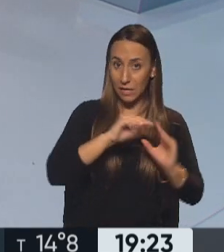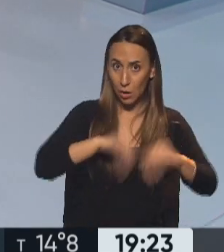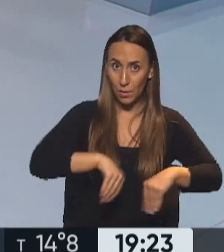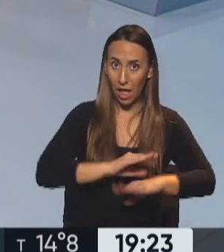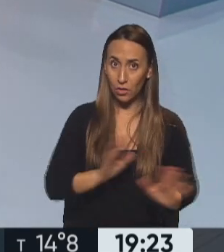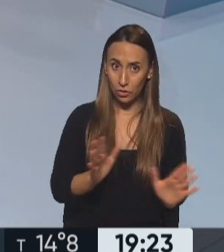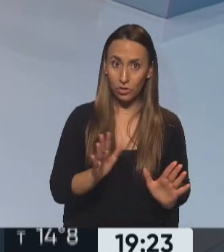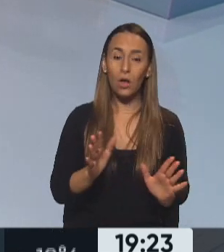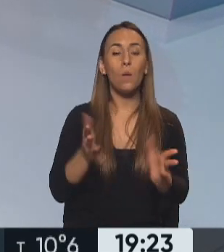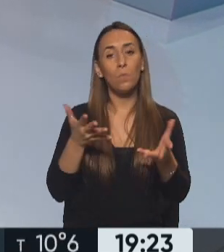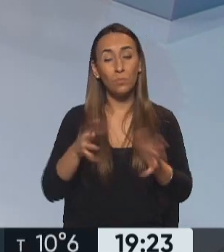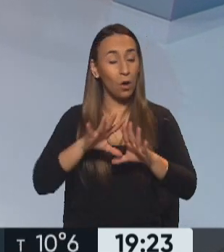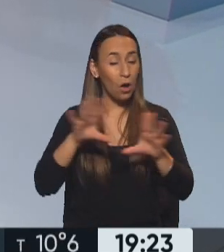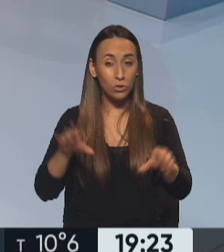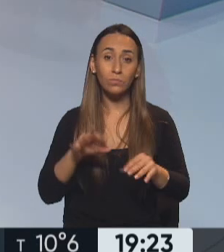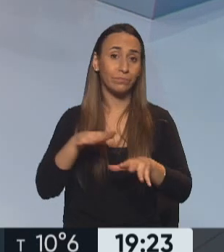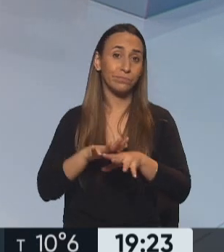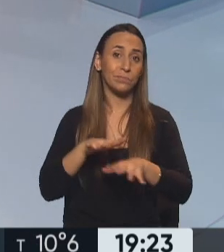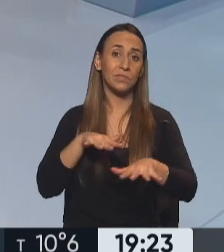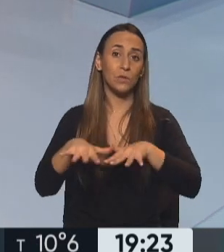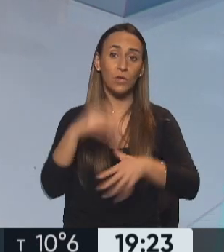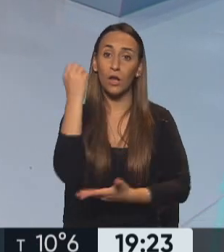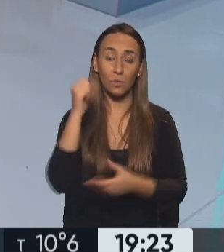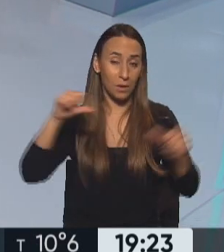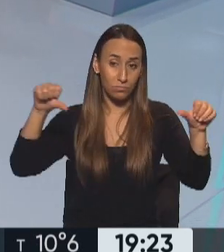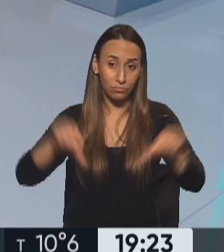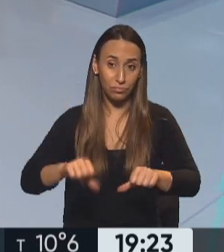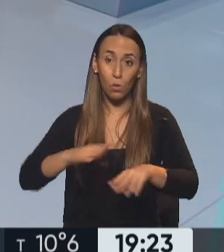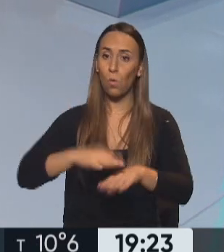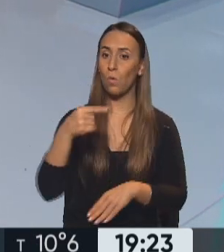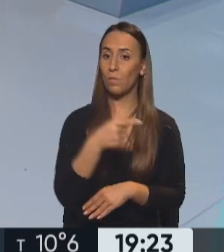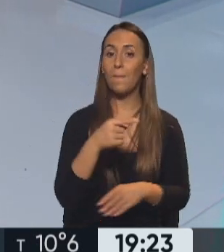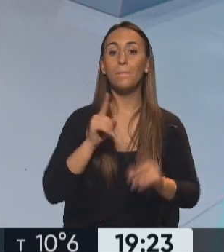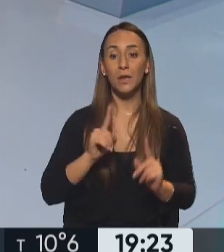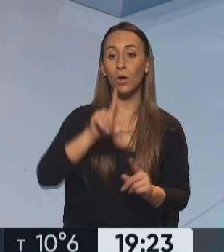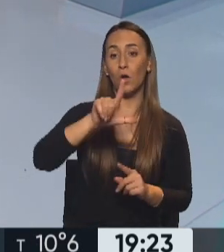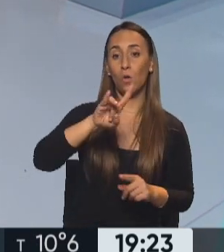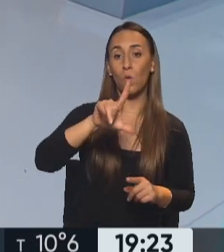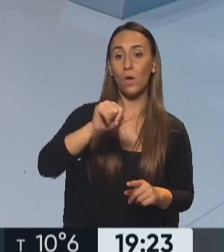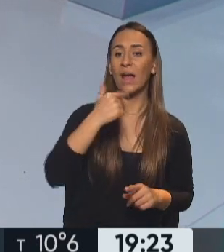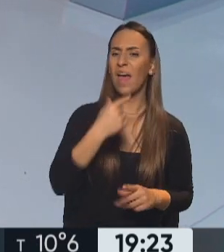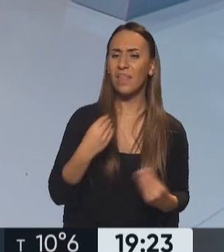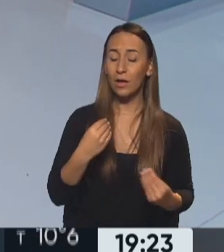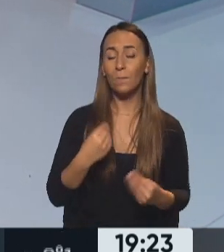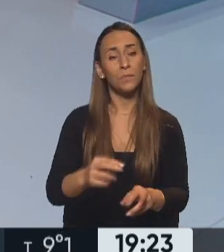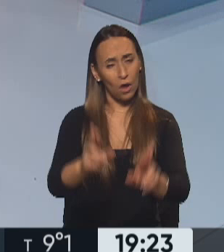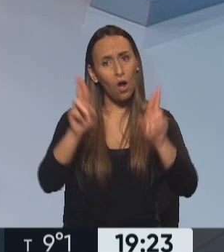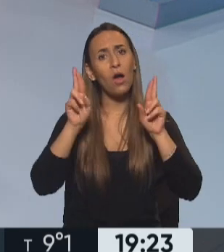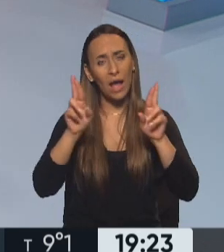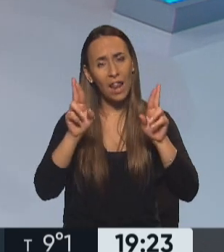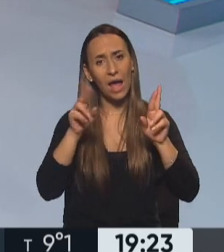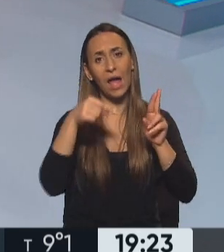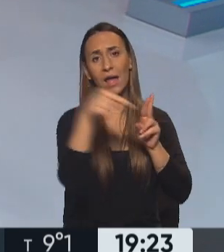Por eso se va a iniciar este juicio a Sergio Moro. ¿Qué dijo Lula da Silva que espera que tenga un juicio con todas las